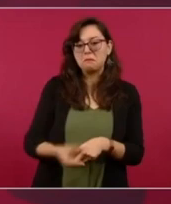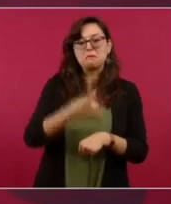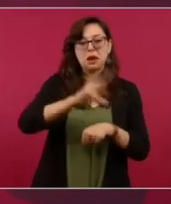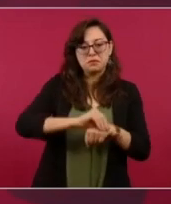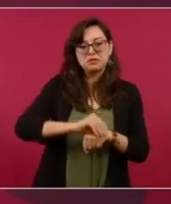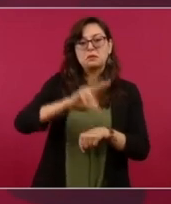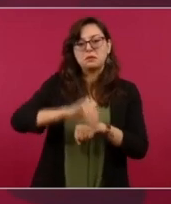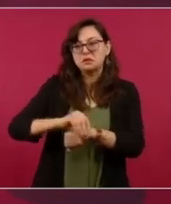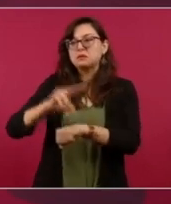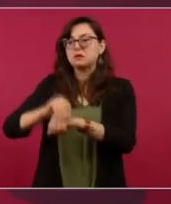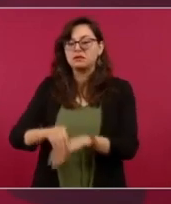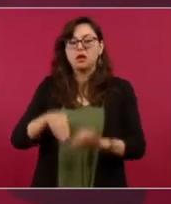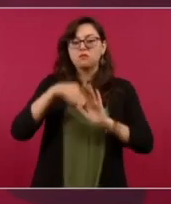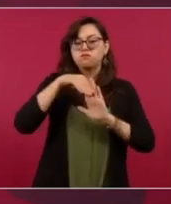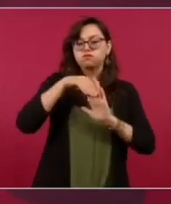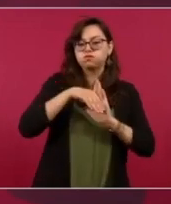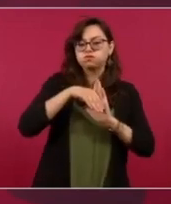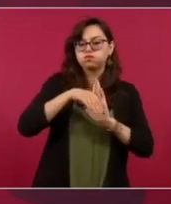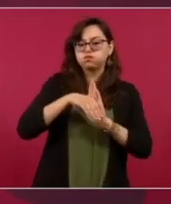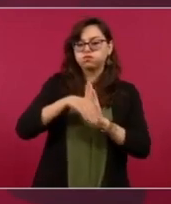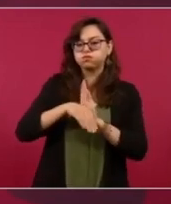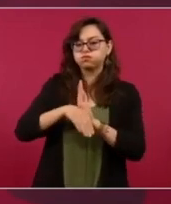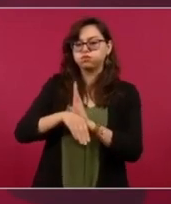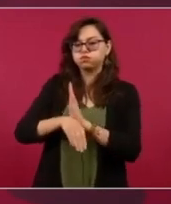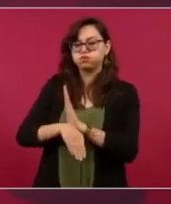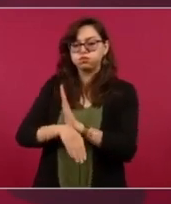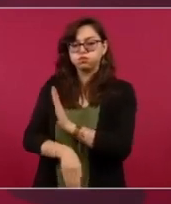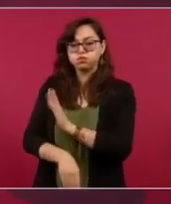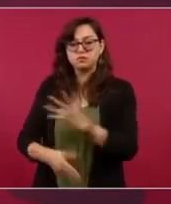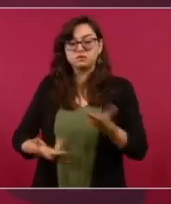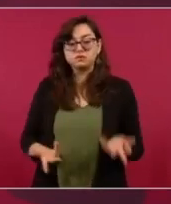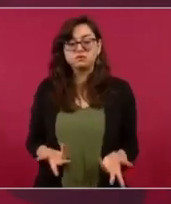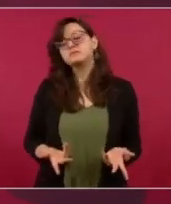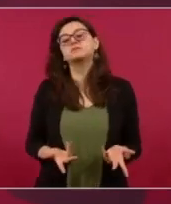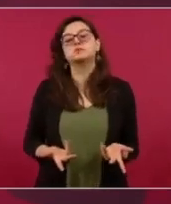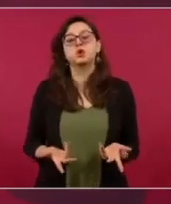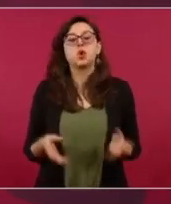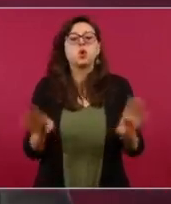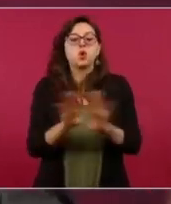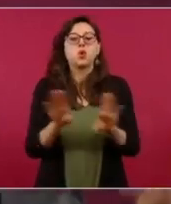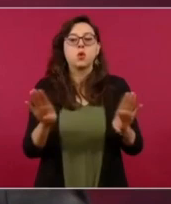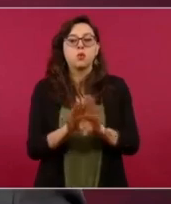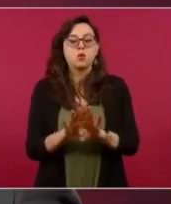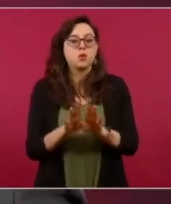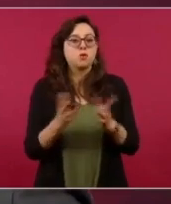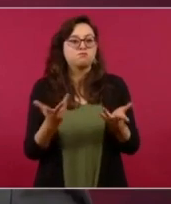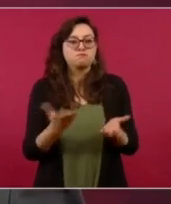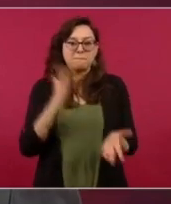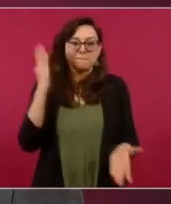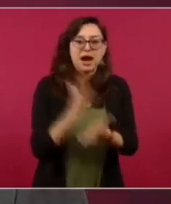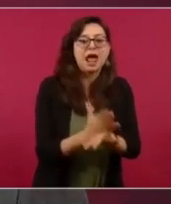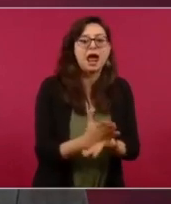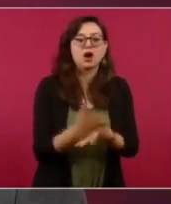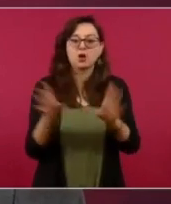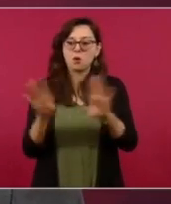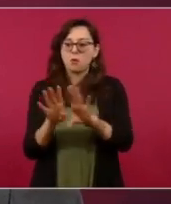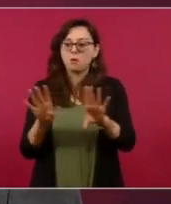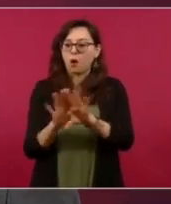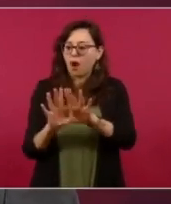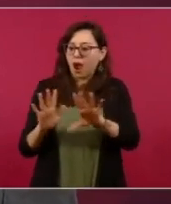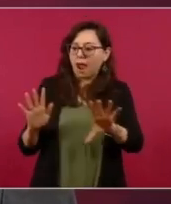un proceso de degradación progresivo que no sólo tiene que ver con lo económico sino con todos los campos de la vida pública